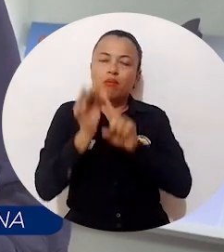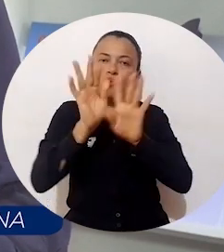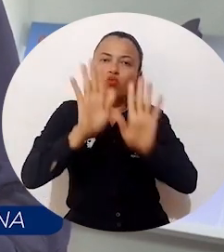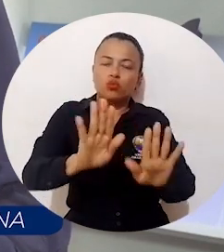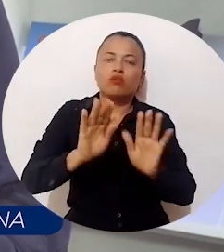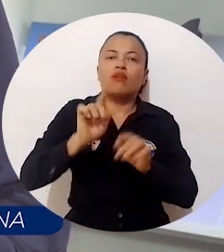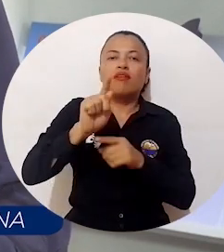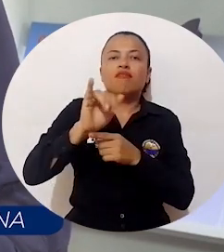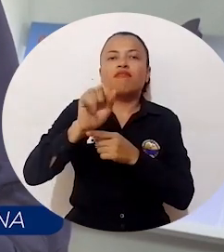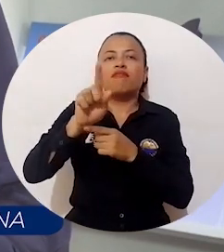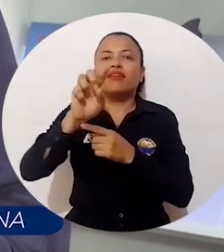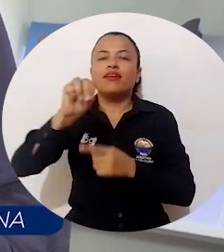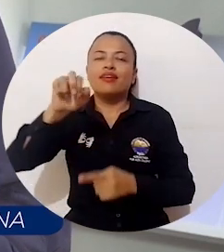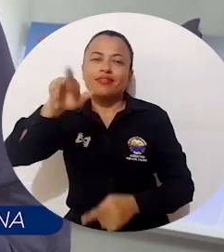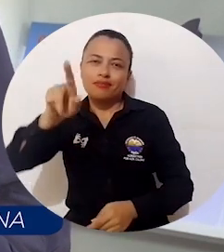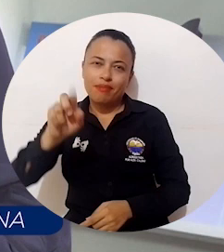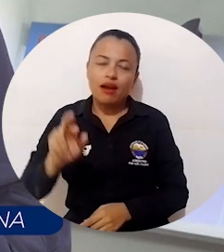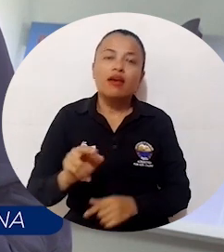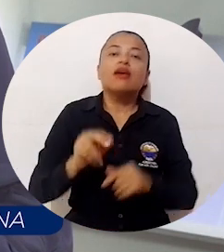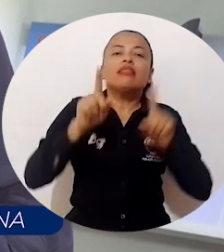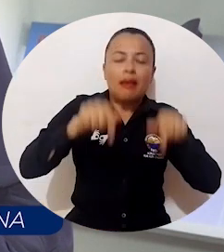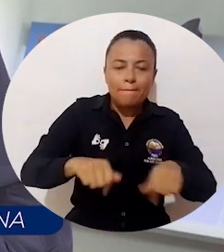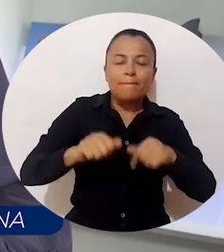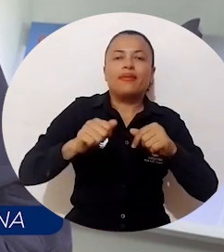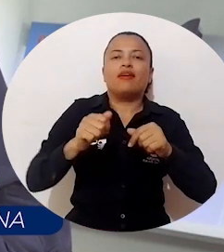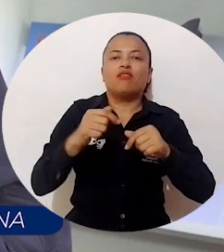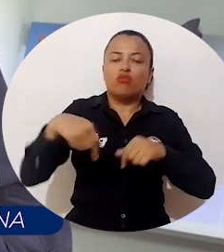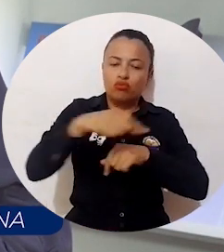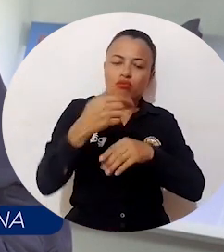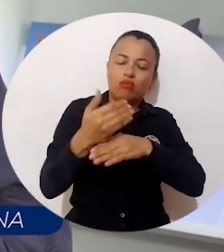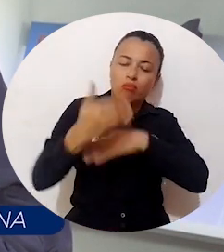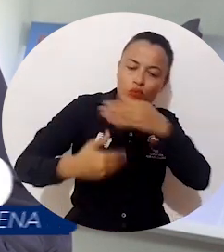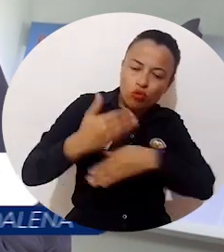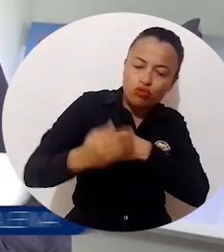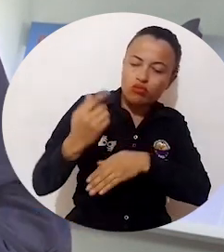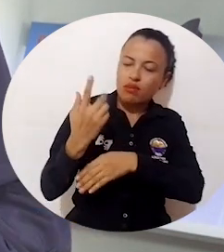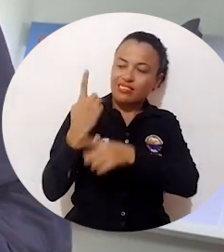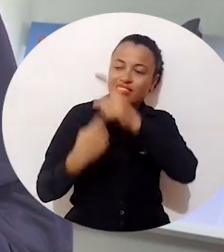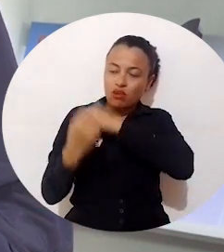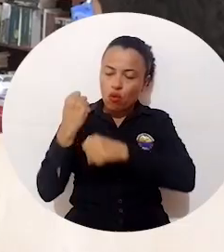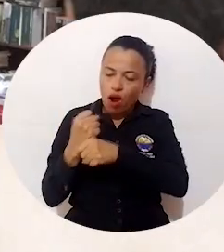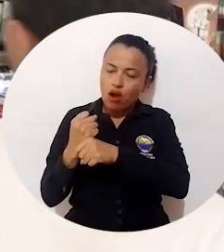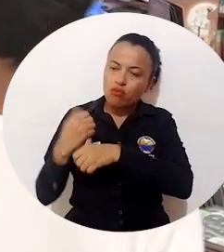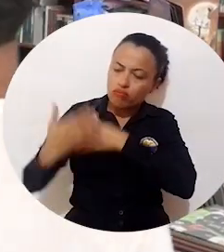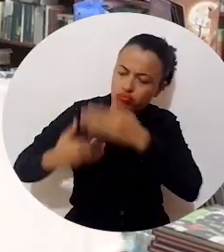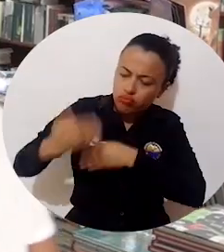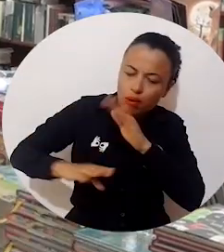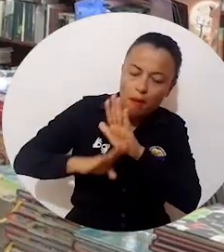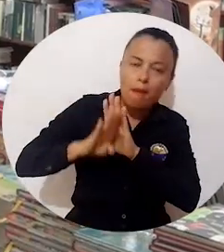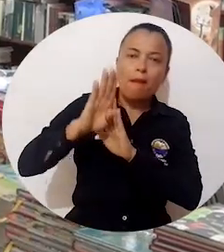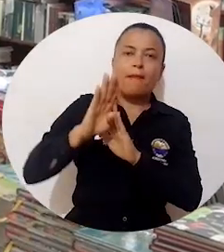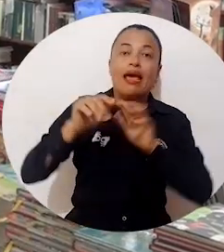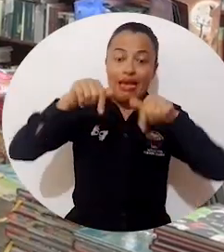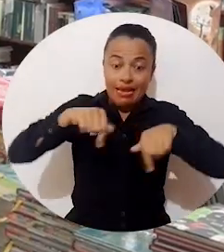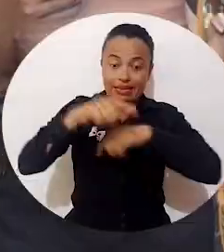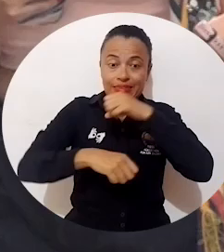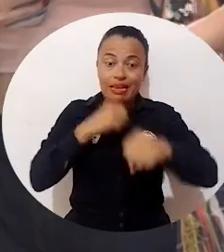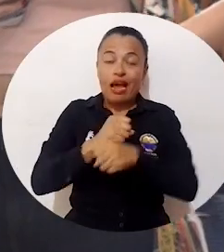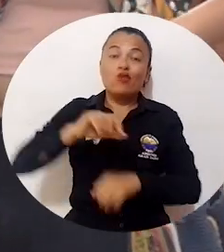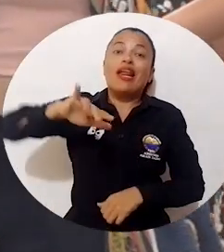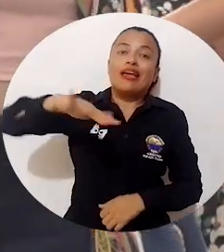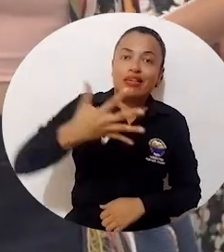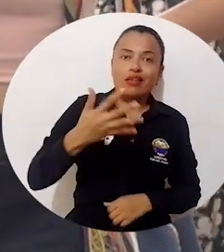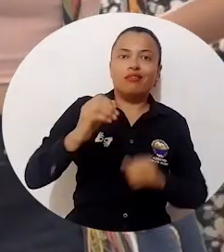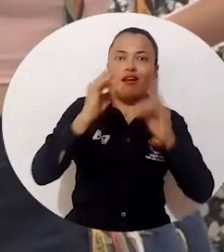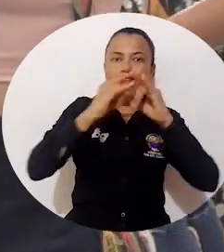empezamos hace cinco años y cómo la feria se ha venido consolidando a lo que tenemos hoy, que ya nos permite hacer una quinta feria con más de